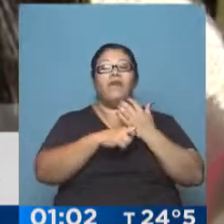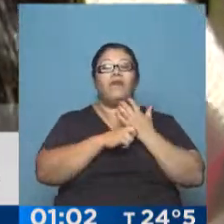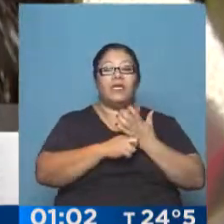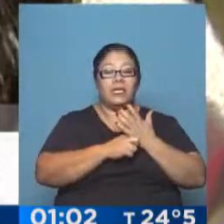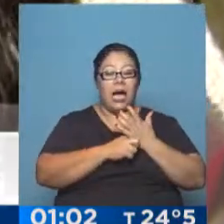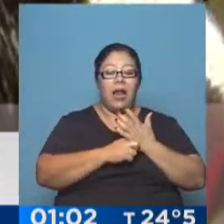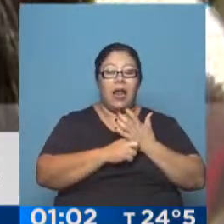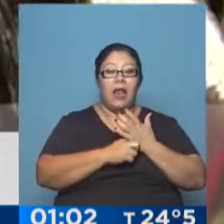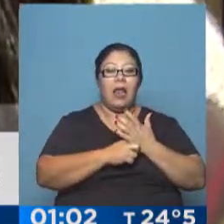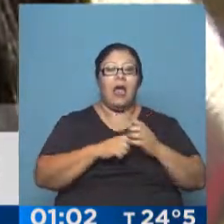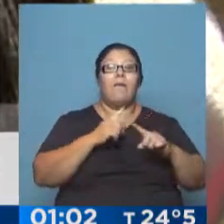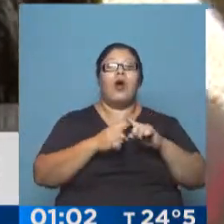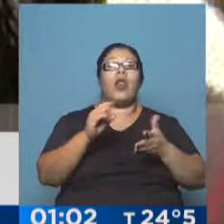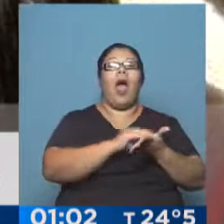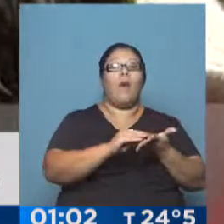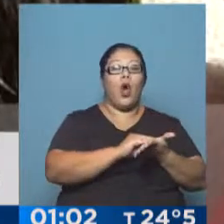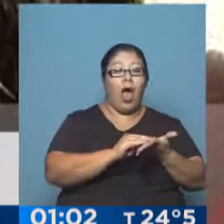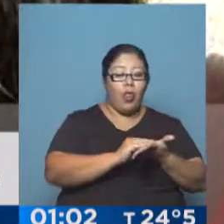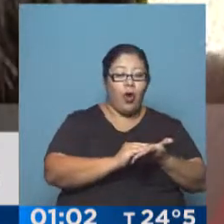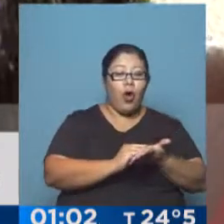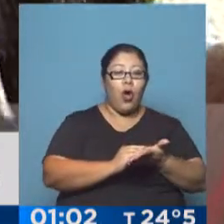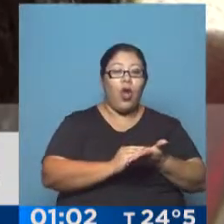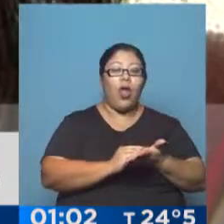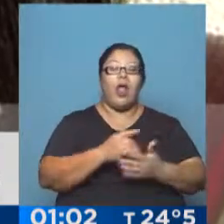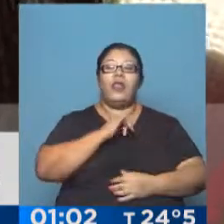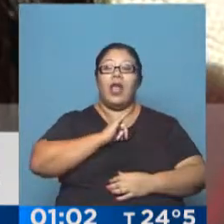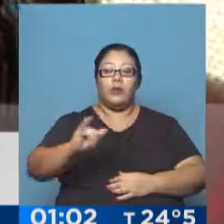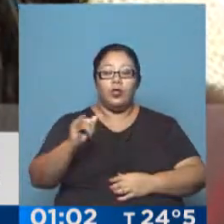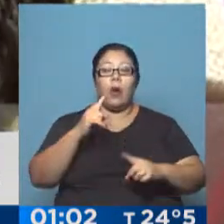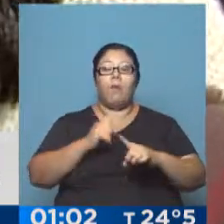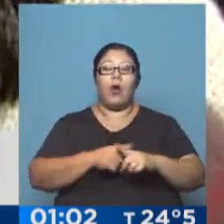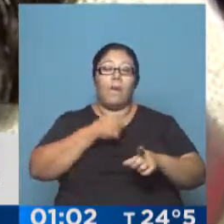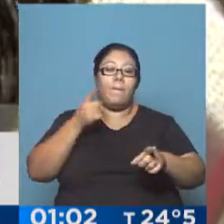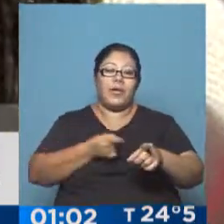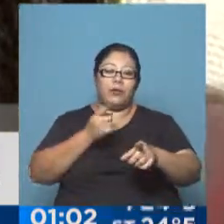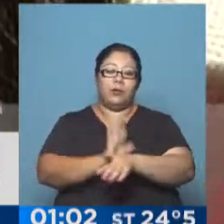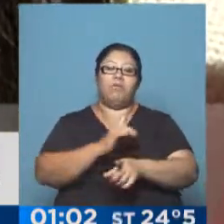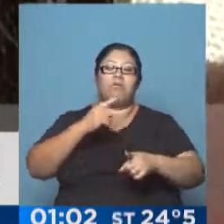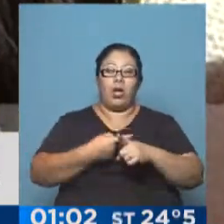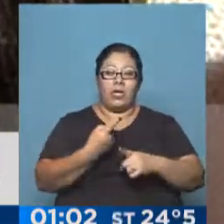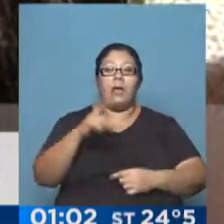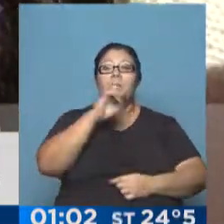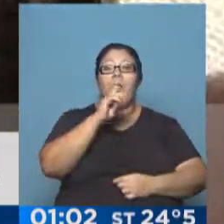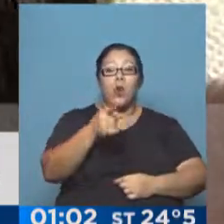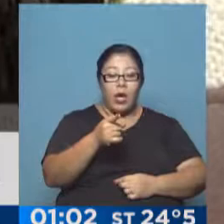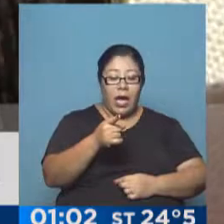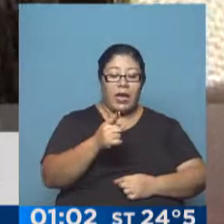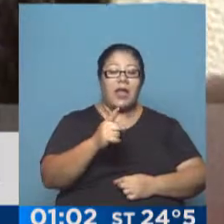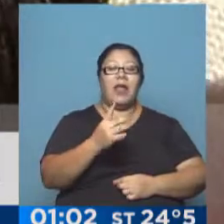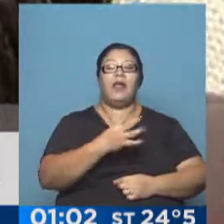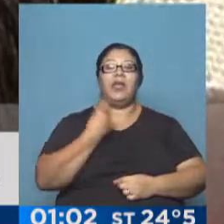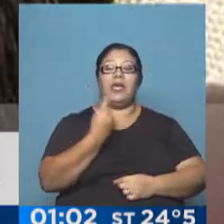planteo del abogado Emiliano Villar, quien denunció persecución política y argumentó que la dirigente de la Tupac Amaru tiene además fueros